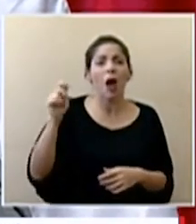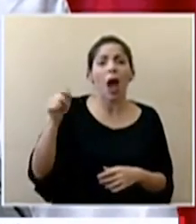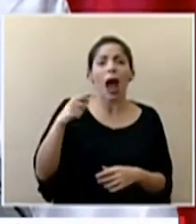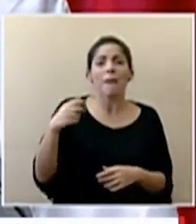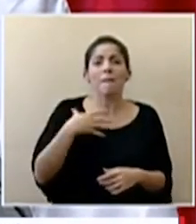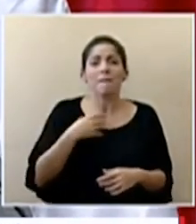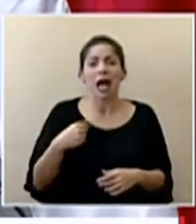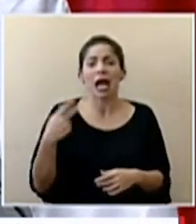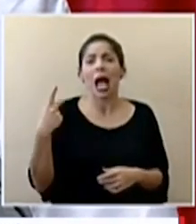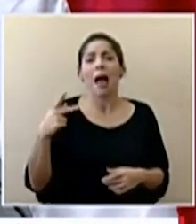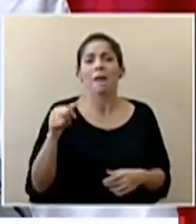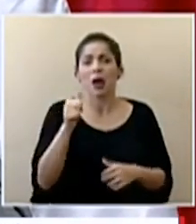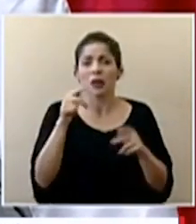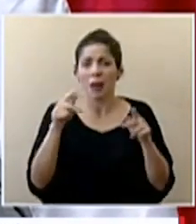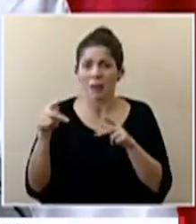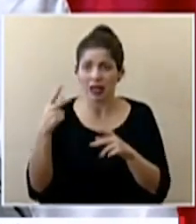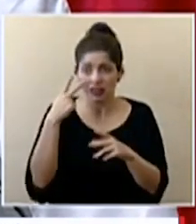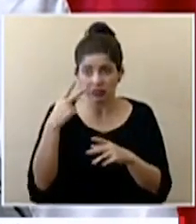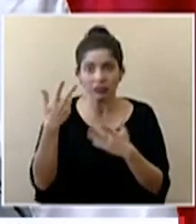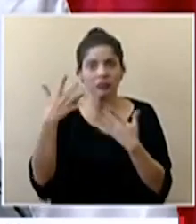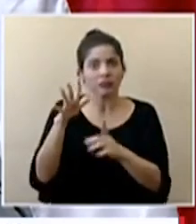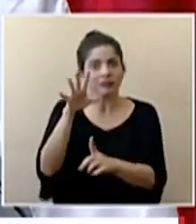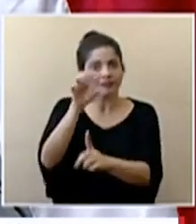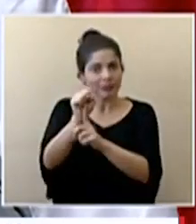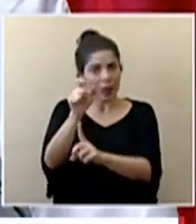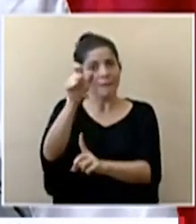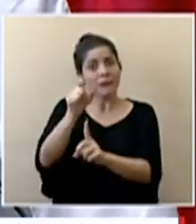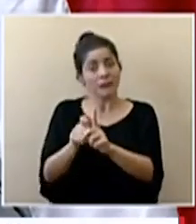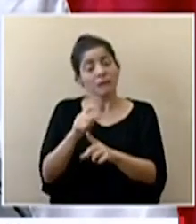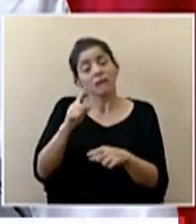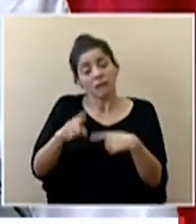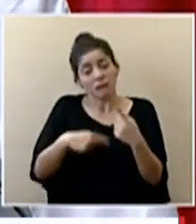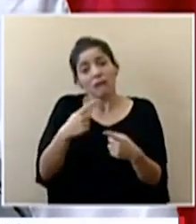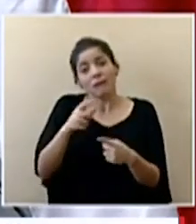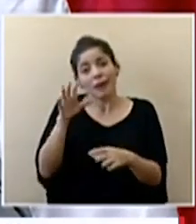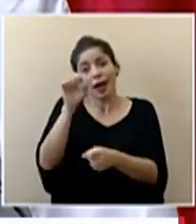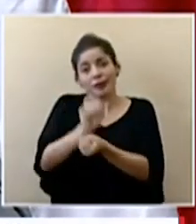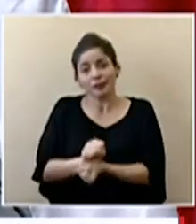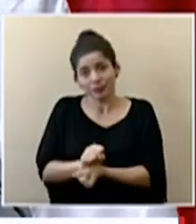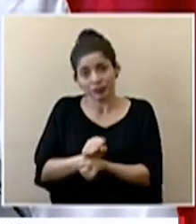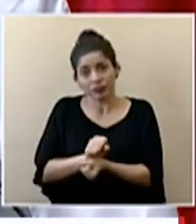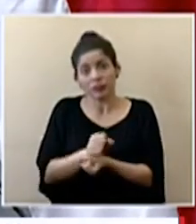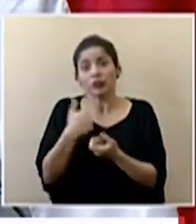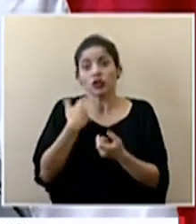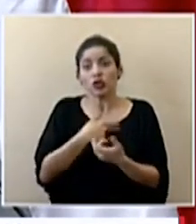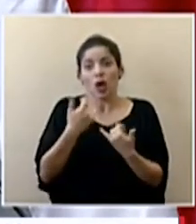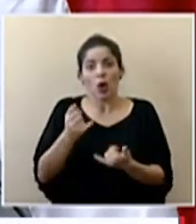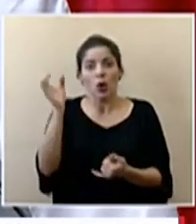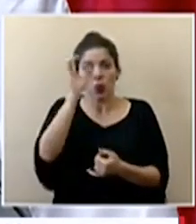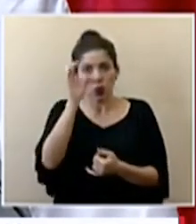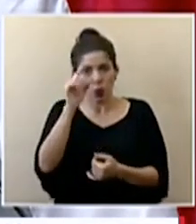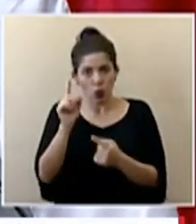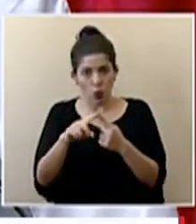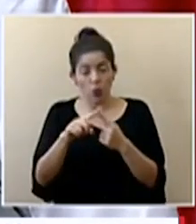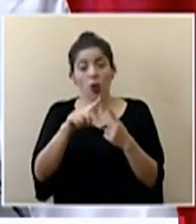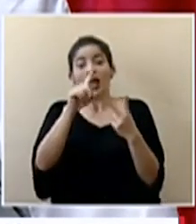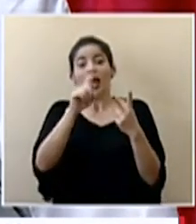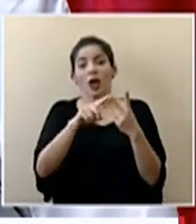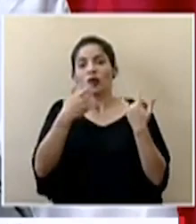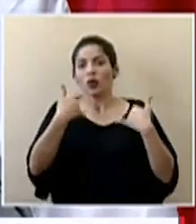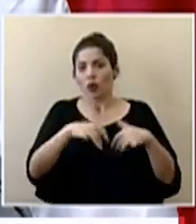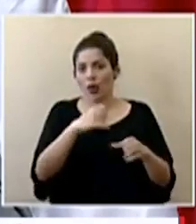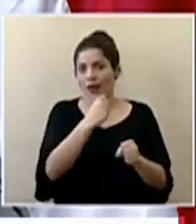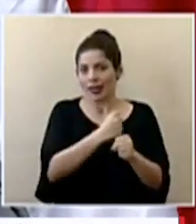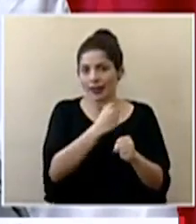blancas ya en uno de los casos tenemos la persona identificada y vamos a proceder a detenerla lo hemos estado buscando y en el otro caso estamos trabajando